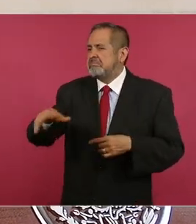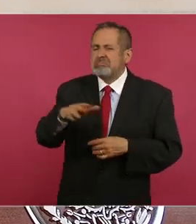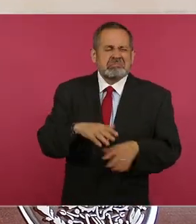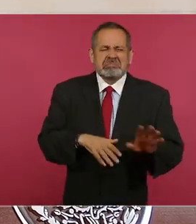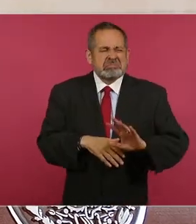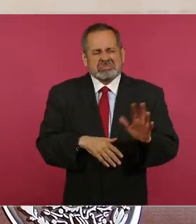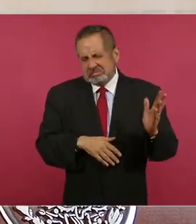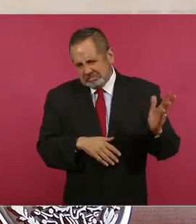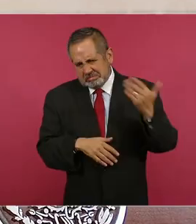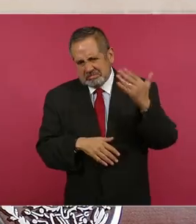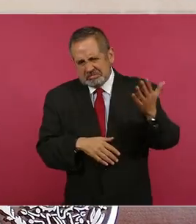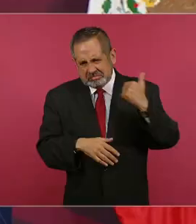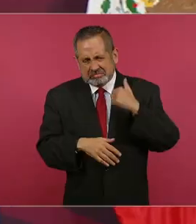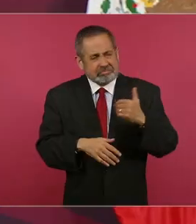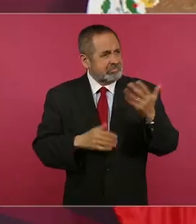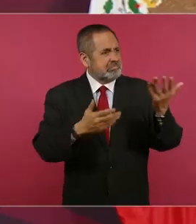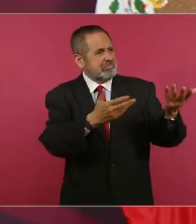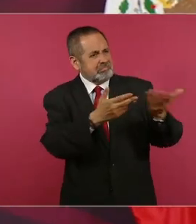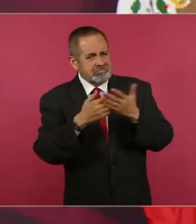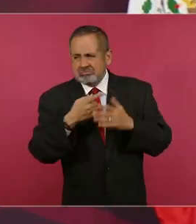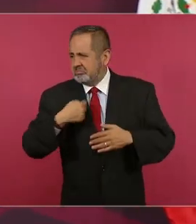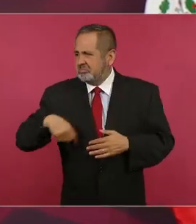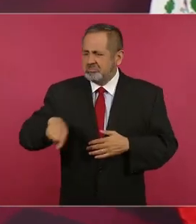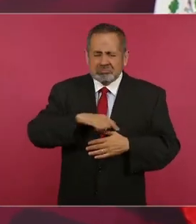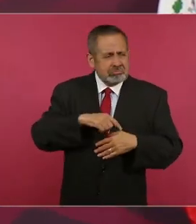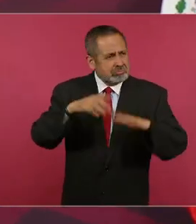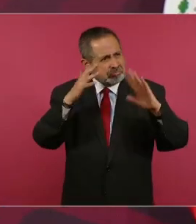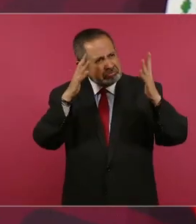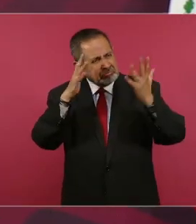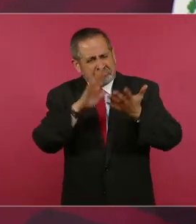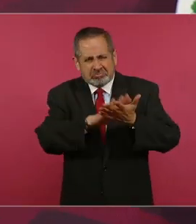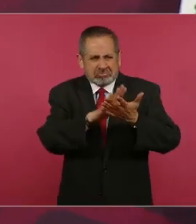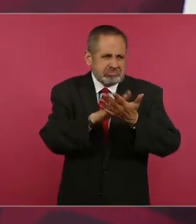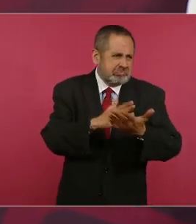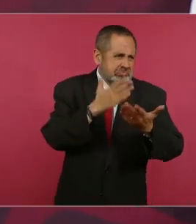a recibir como usted se merece.